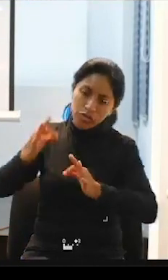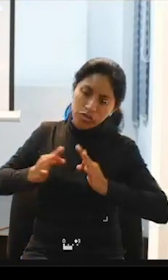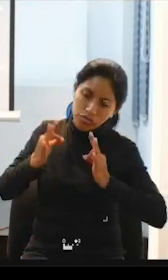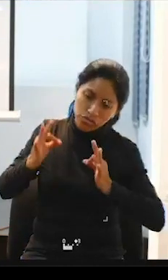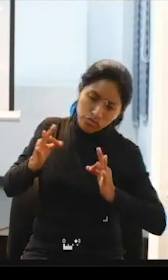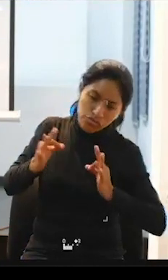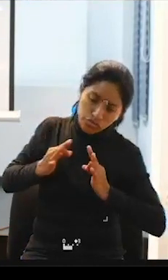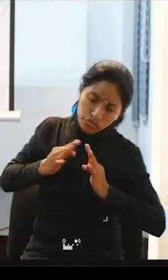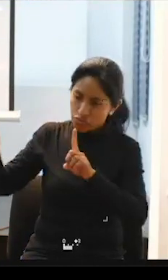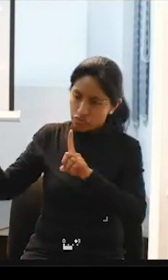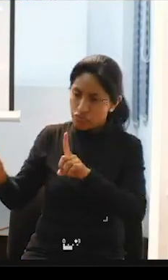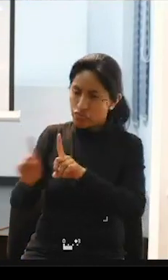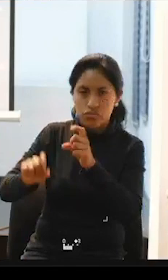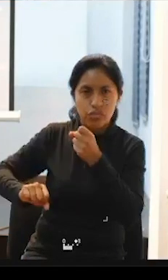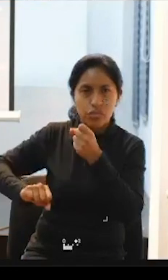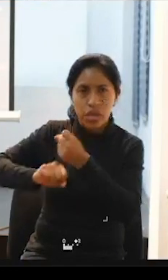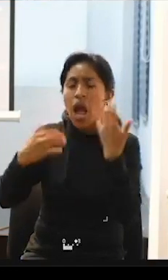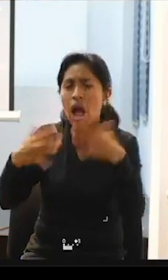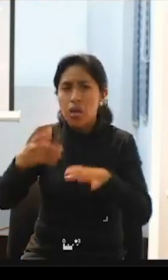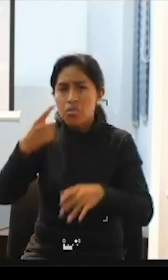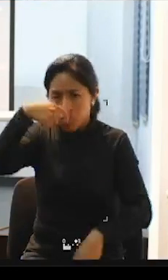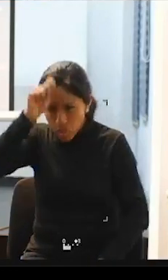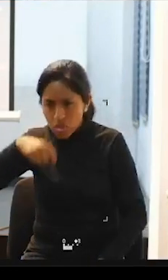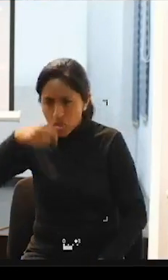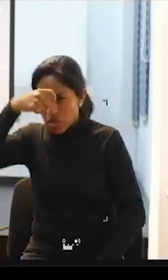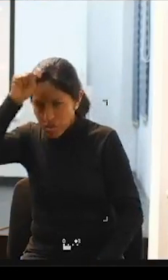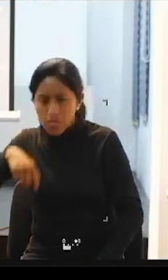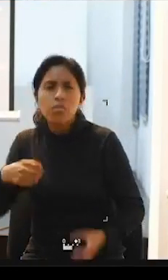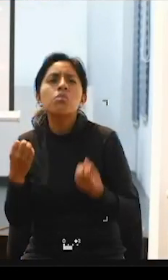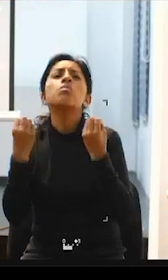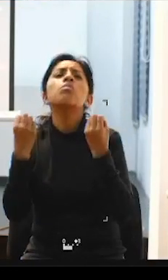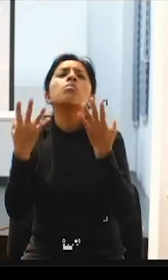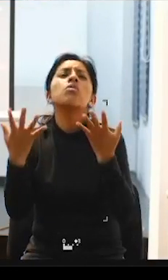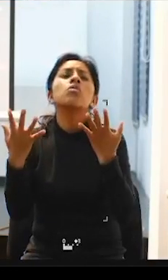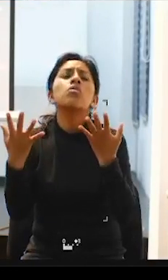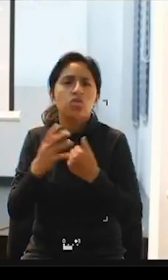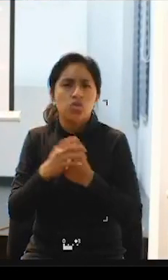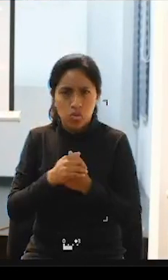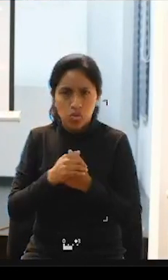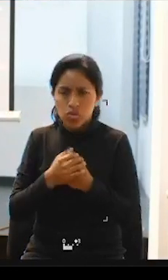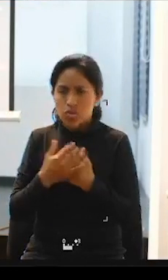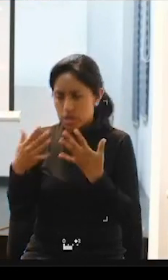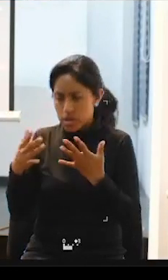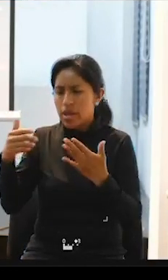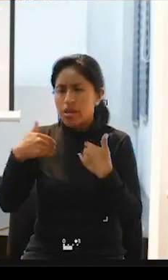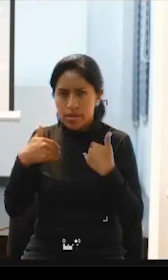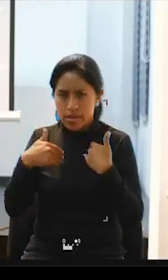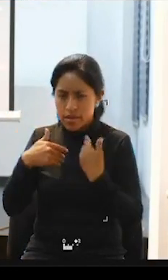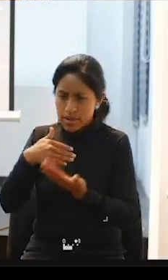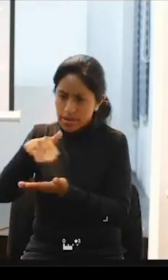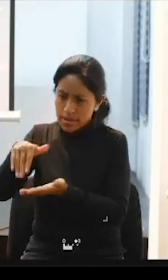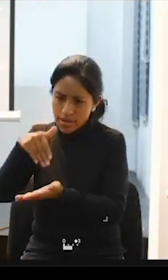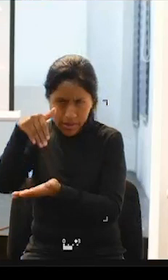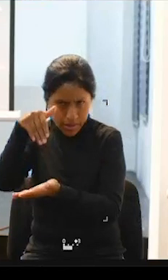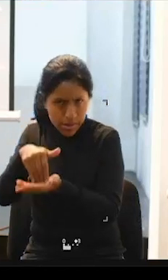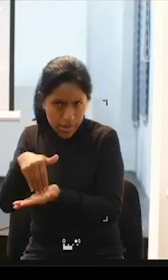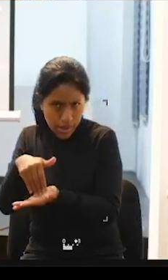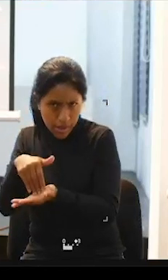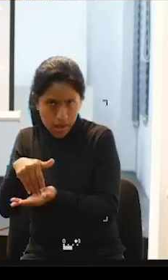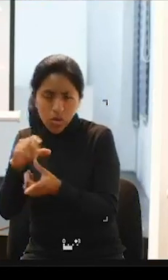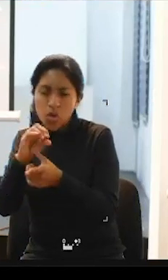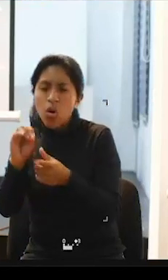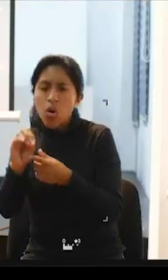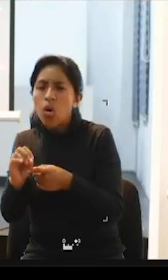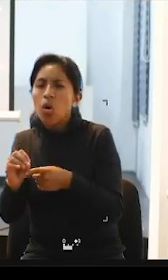personales salen muchos asistentes porque el INA está ya sea en su sede central o a nivel de región